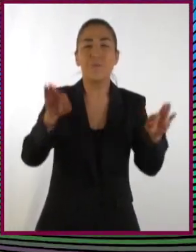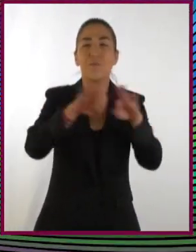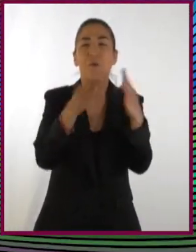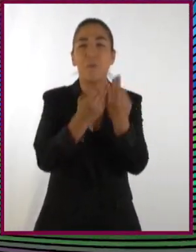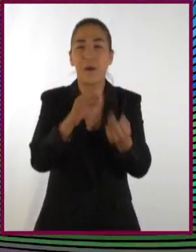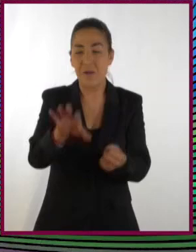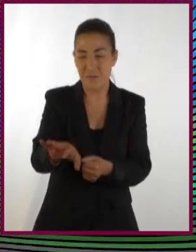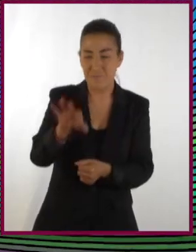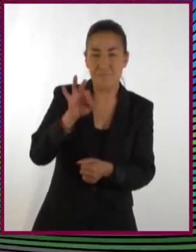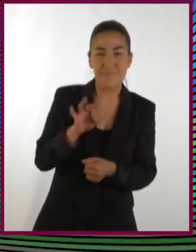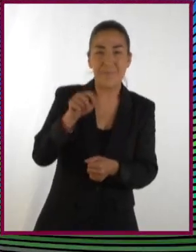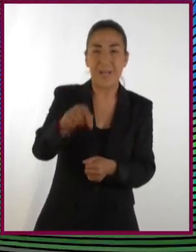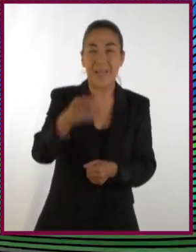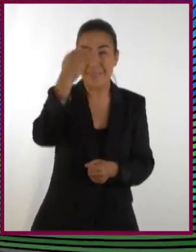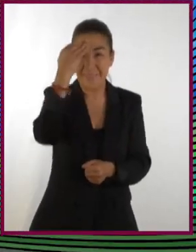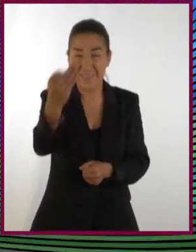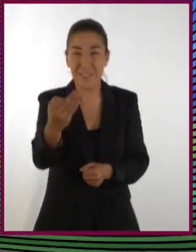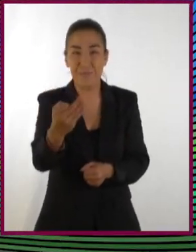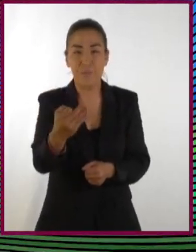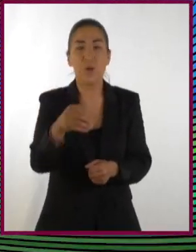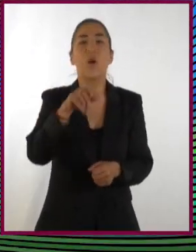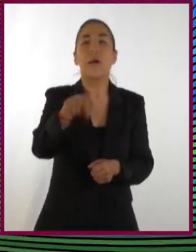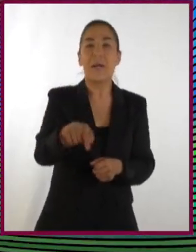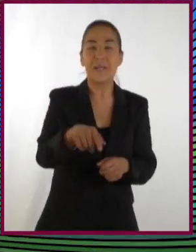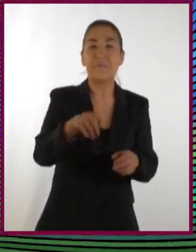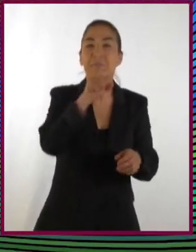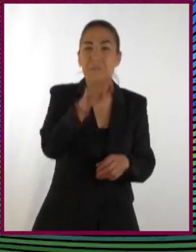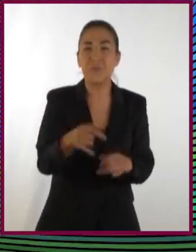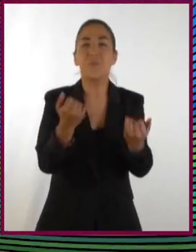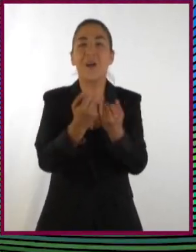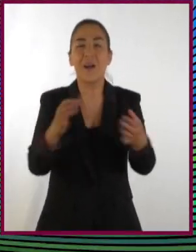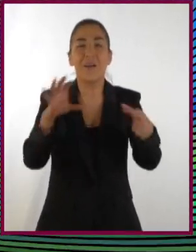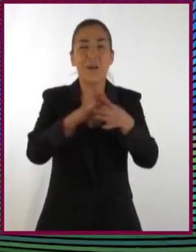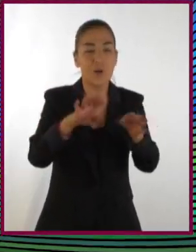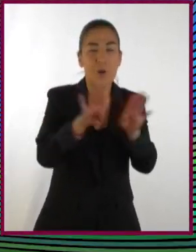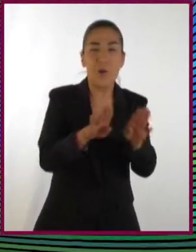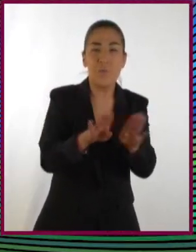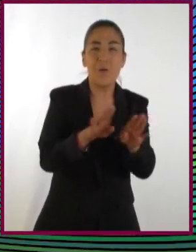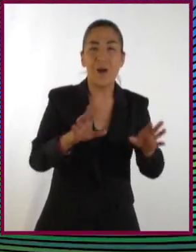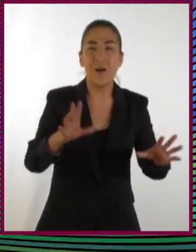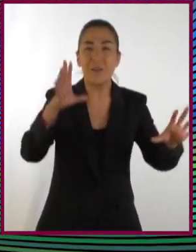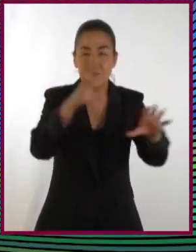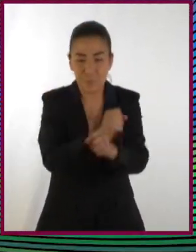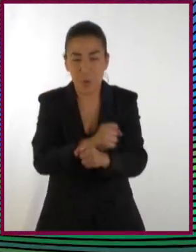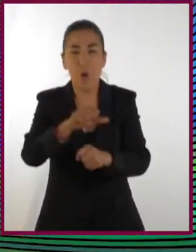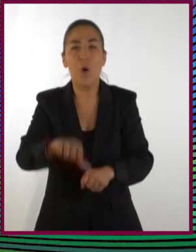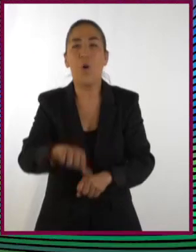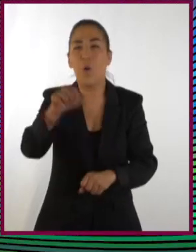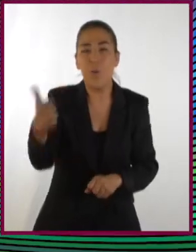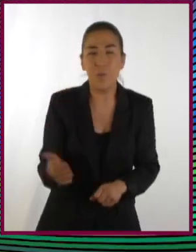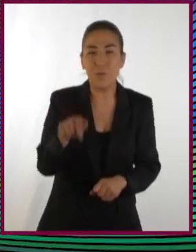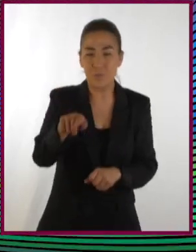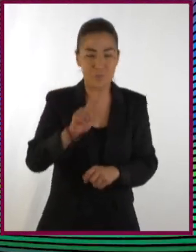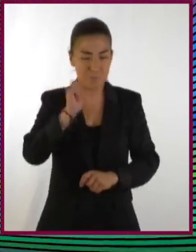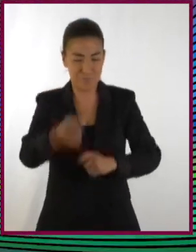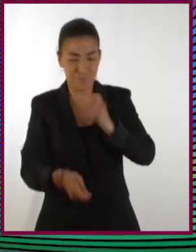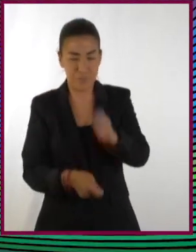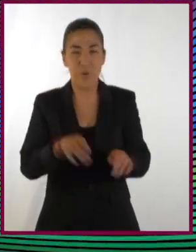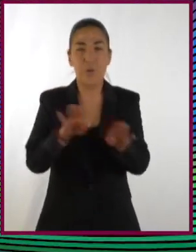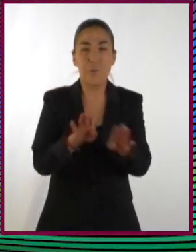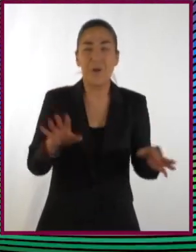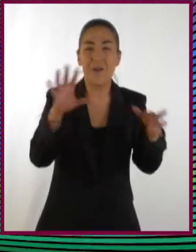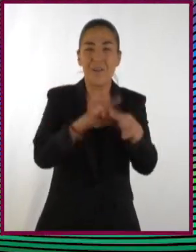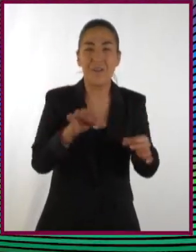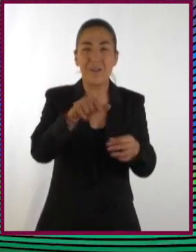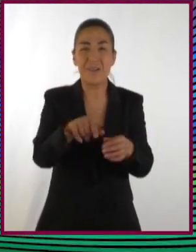parametrización es tomar, digamos, una variable, el tiempo, y en base a esa variable describir las demás, de